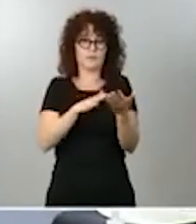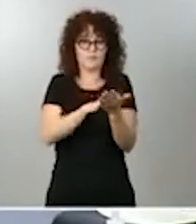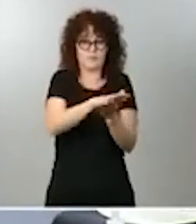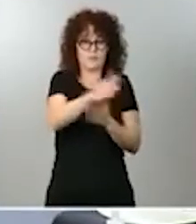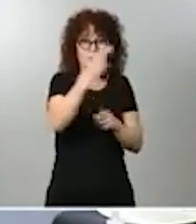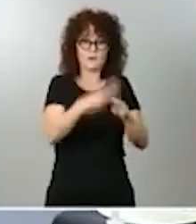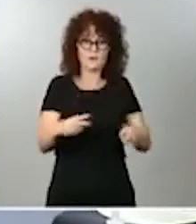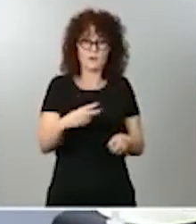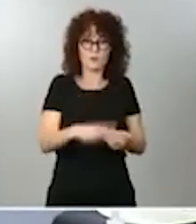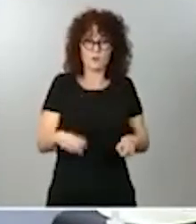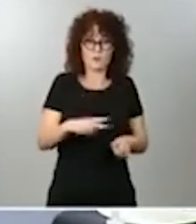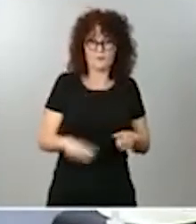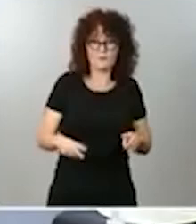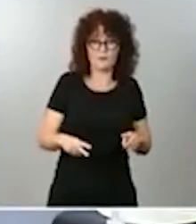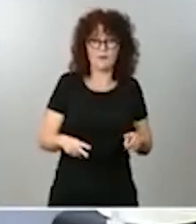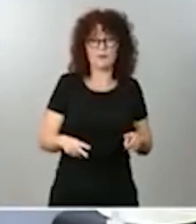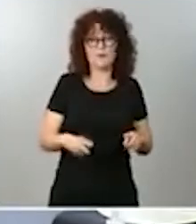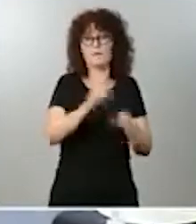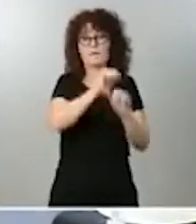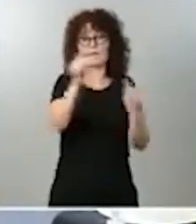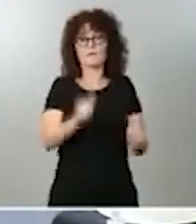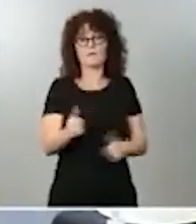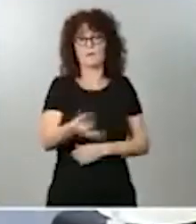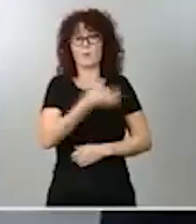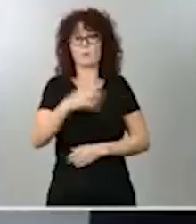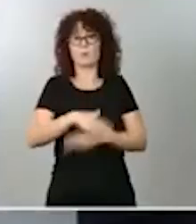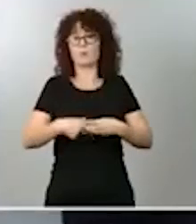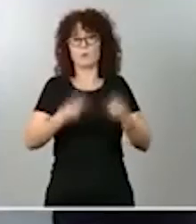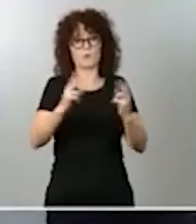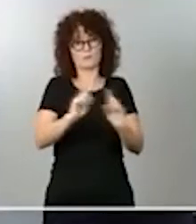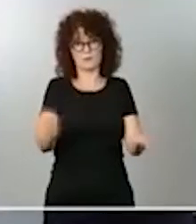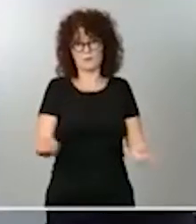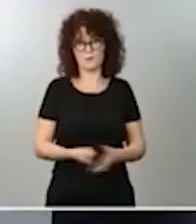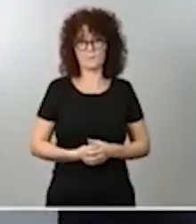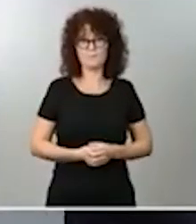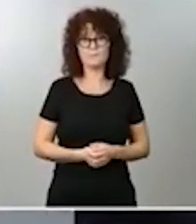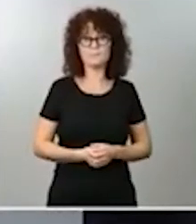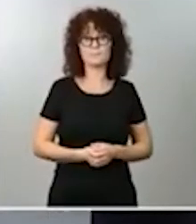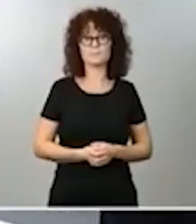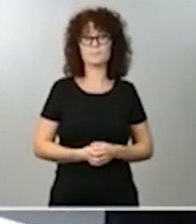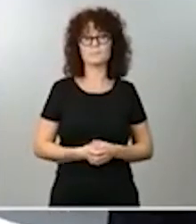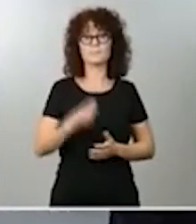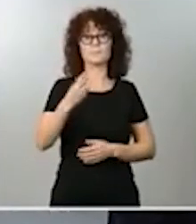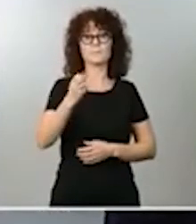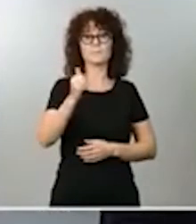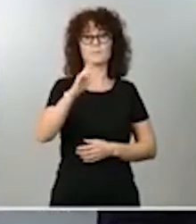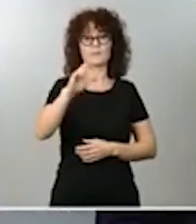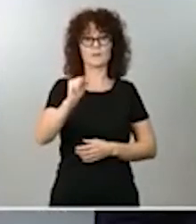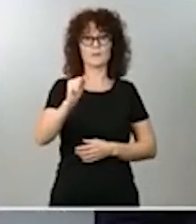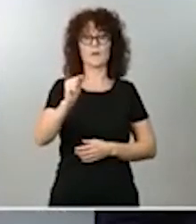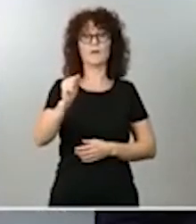a las legítimas en democracia. Agencia EFE, buenas tardes.